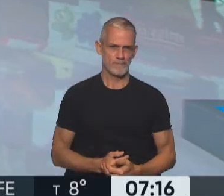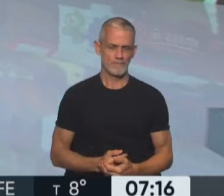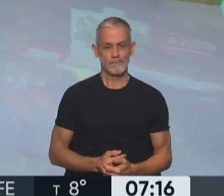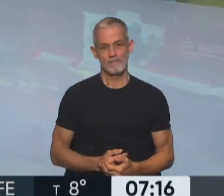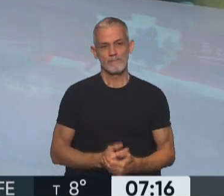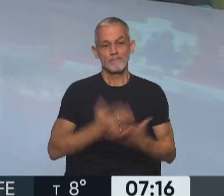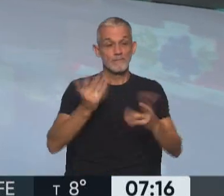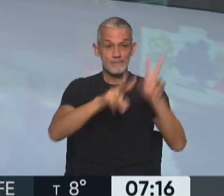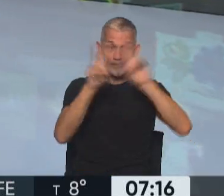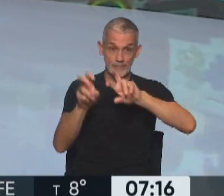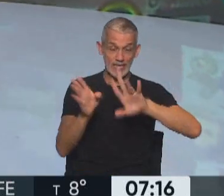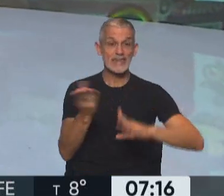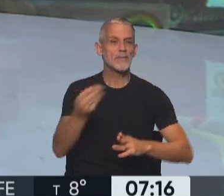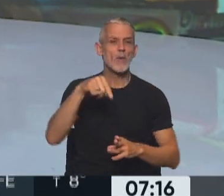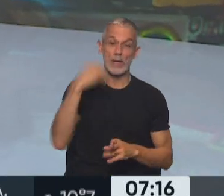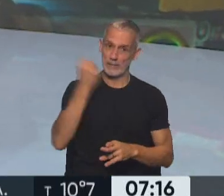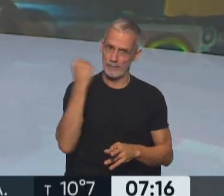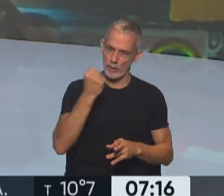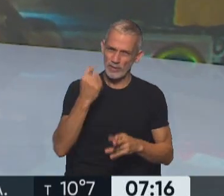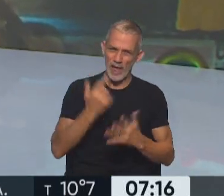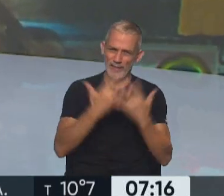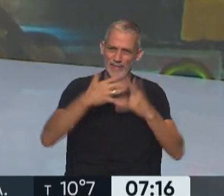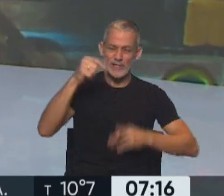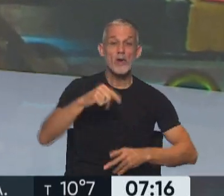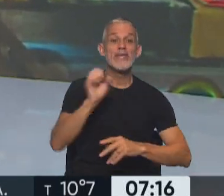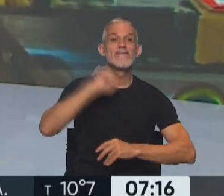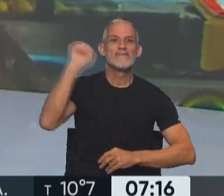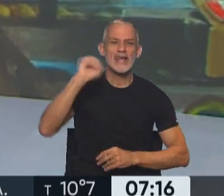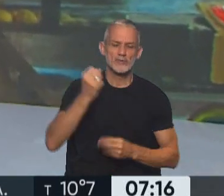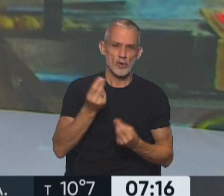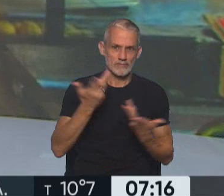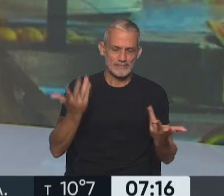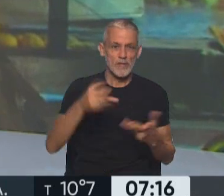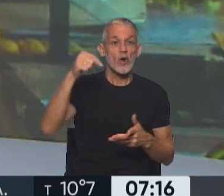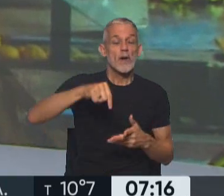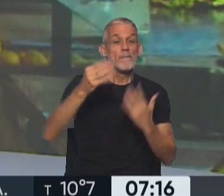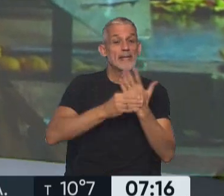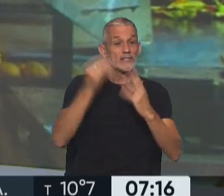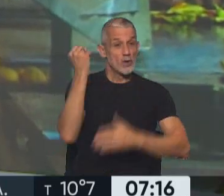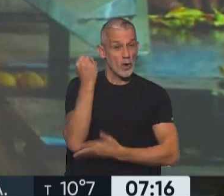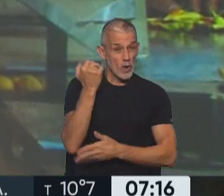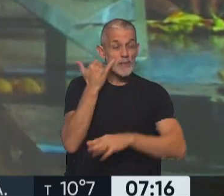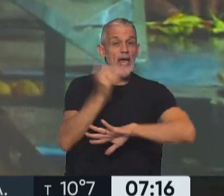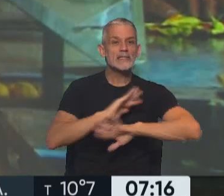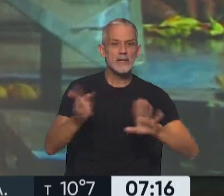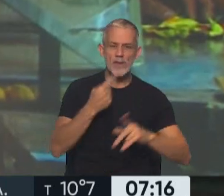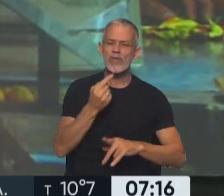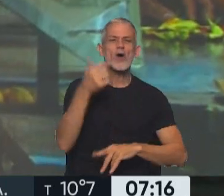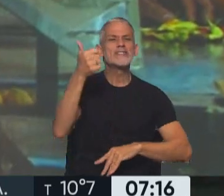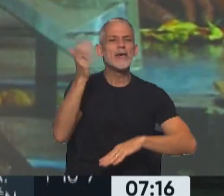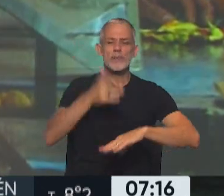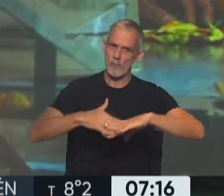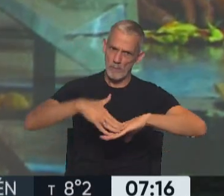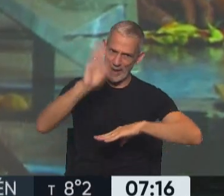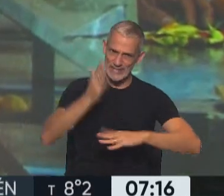Y nos ocupamos de uno de los temas importantísimos del día, la inflación, el índice. El ministro de Economía ya advirtió que será superior al 6%,